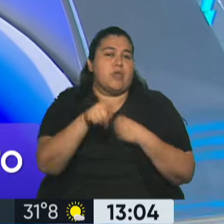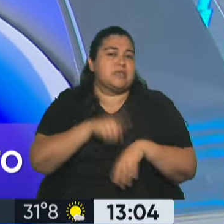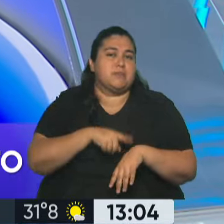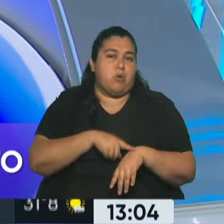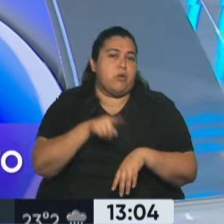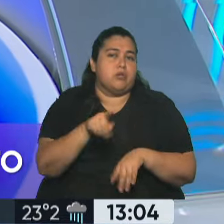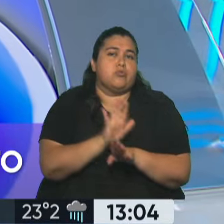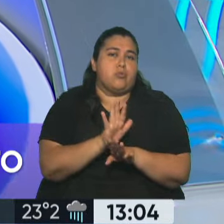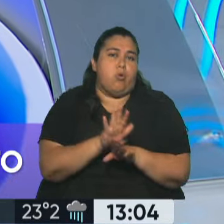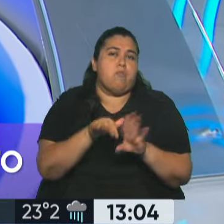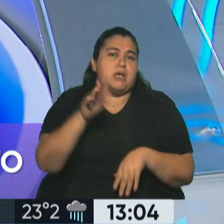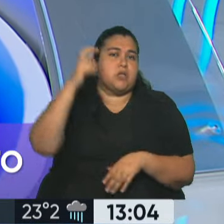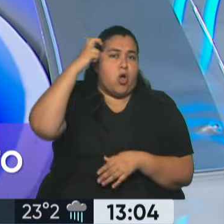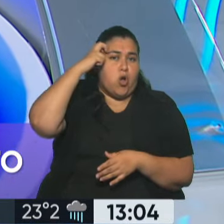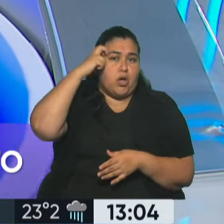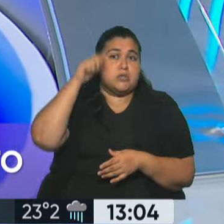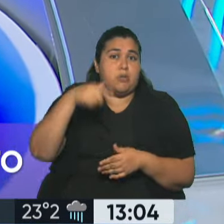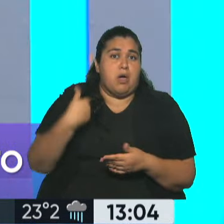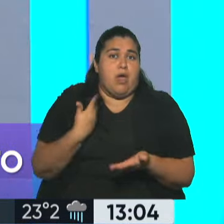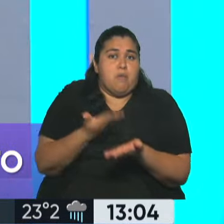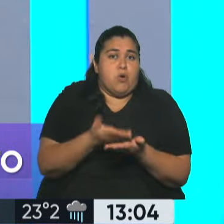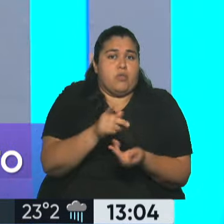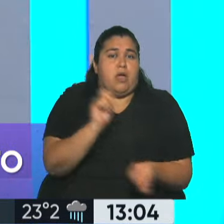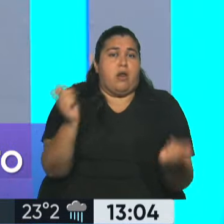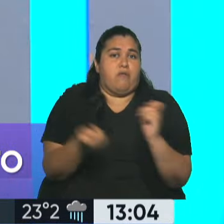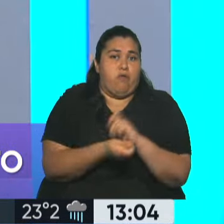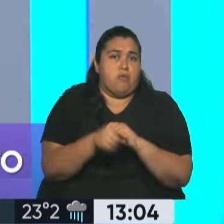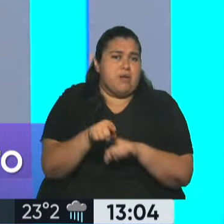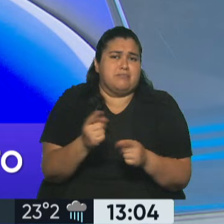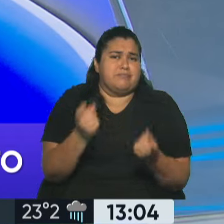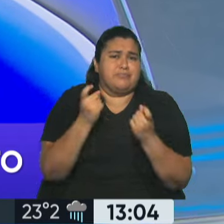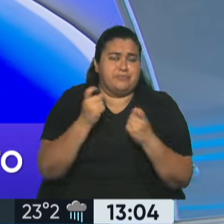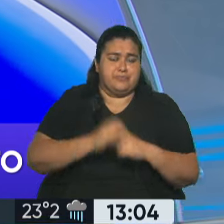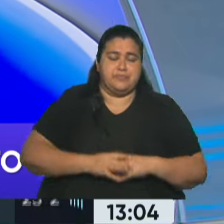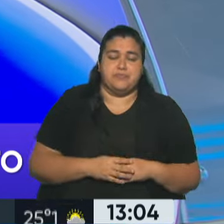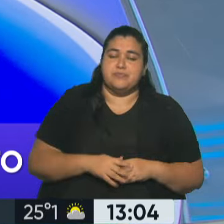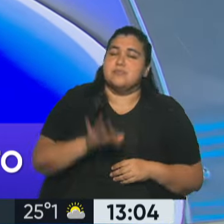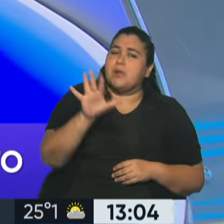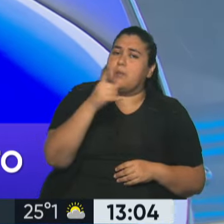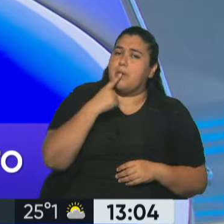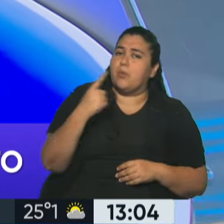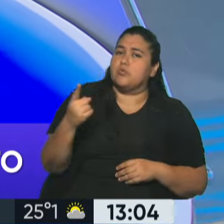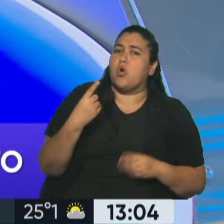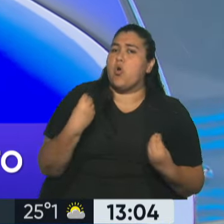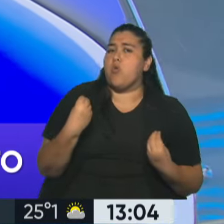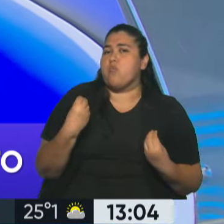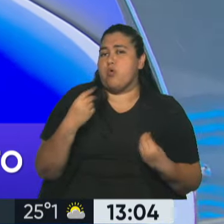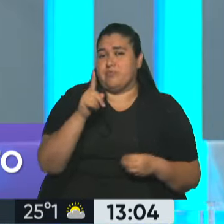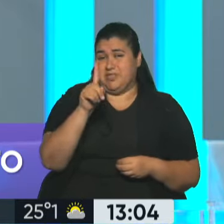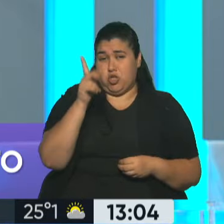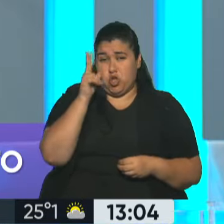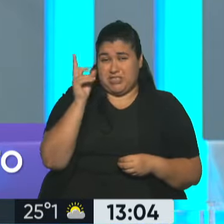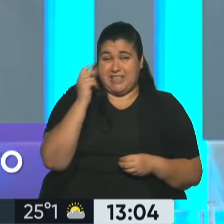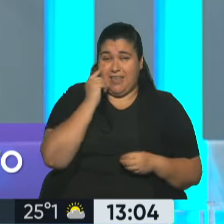haga fuerza en el Congreso para que se apruebe esta reforma tan necesaria también. ¿Y qué sucede si cuando pasan estos 180 días